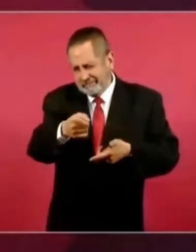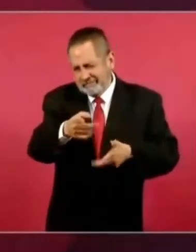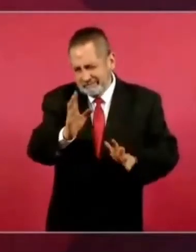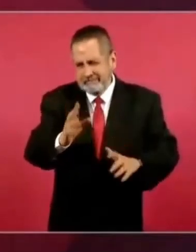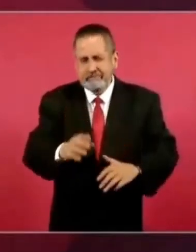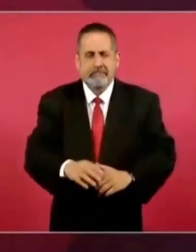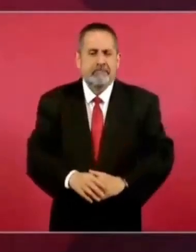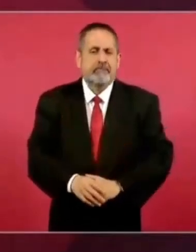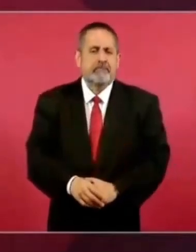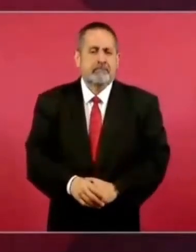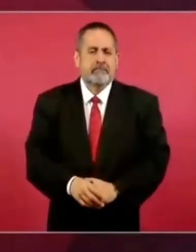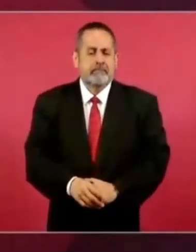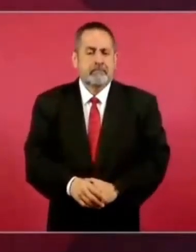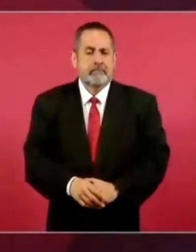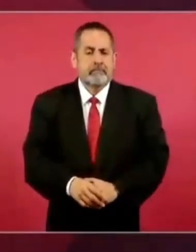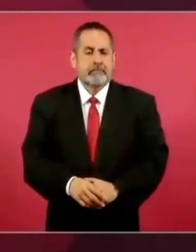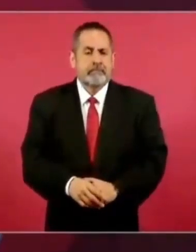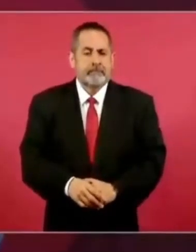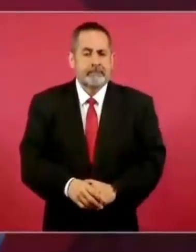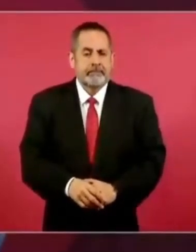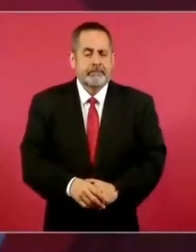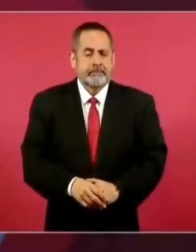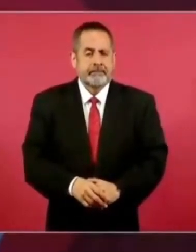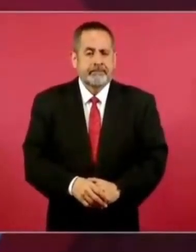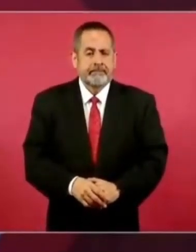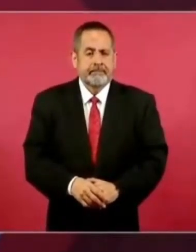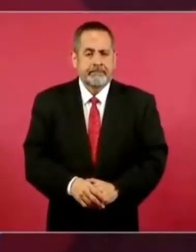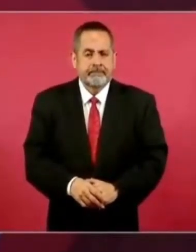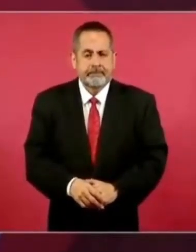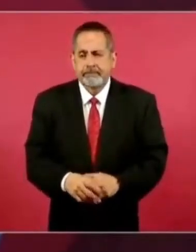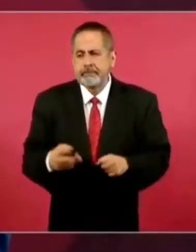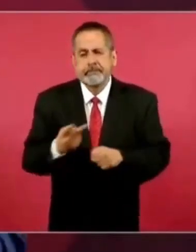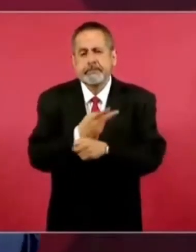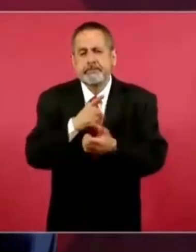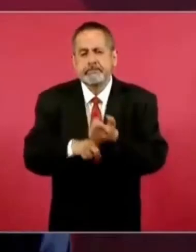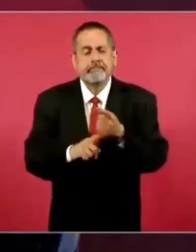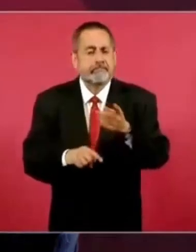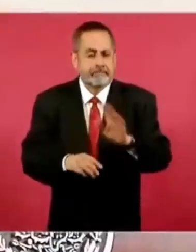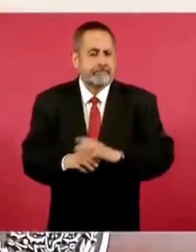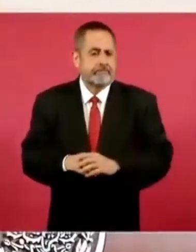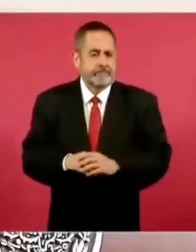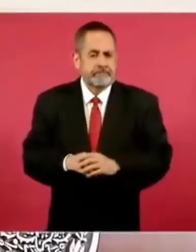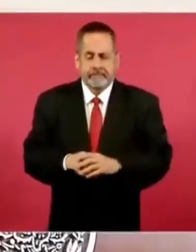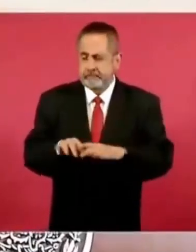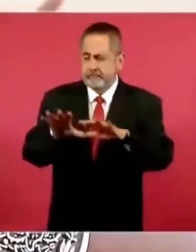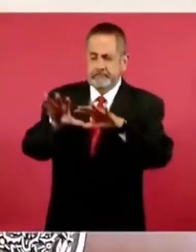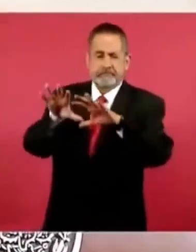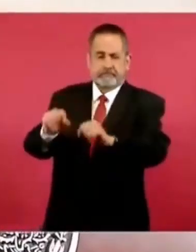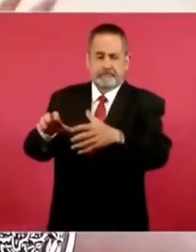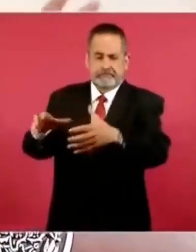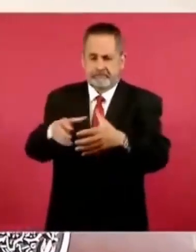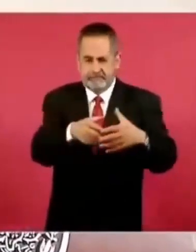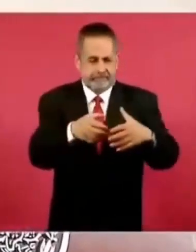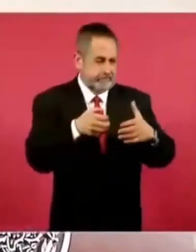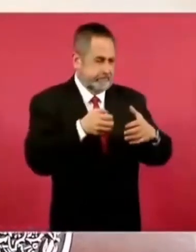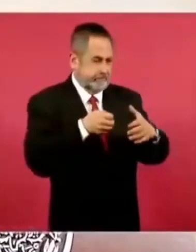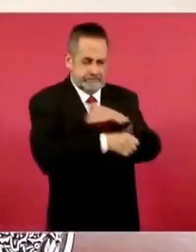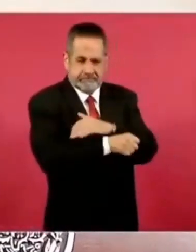¿Qué más? ¿Qué sucedió? Bueno, pues los tenían en un sitio